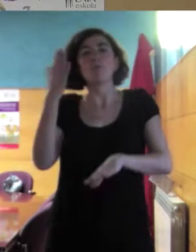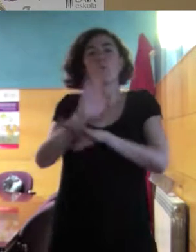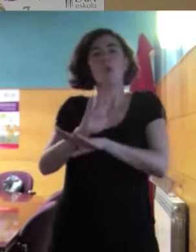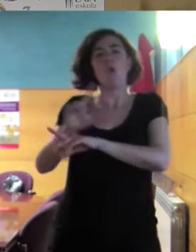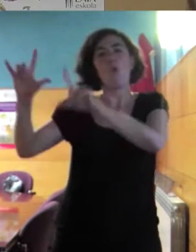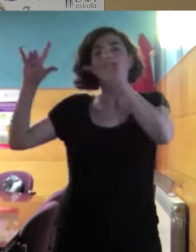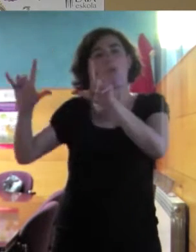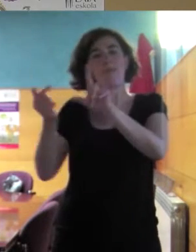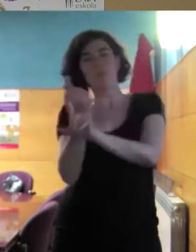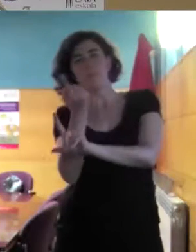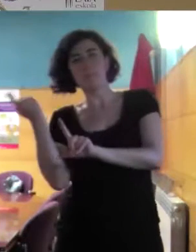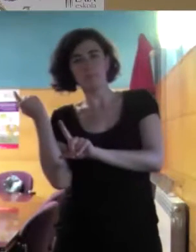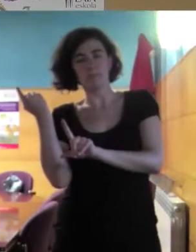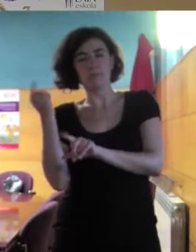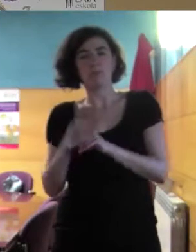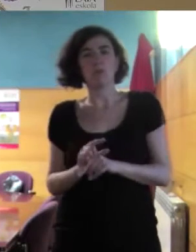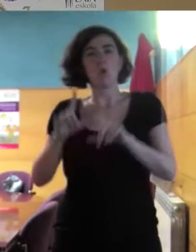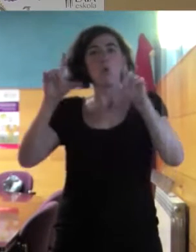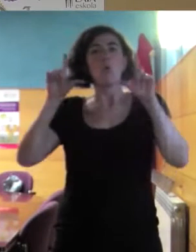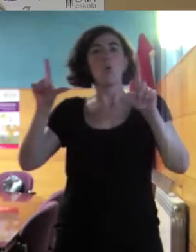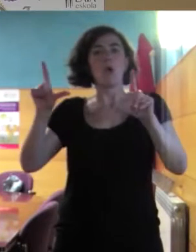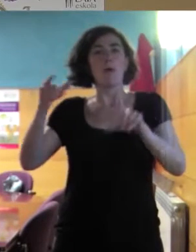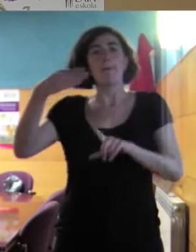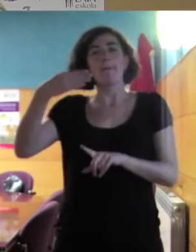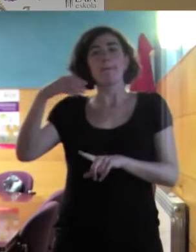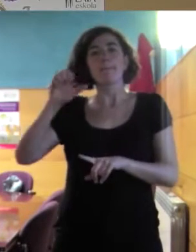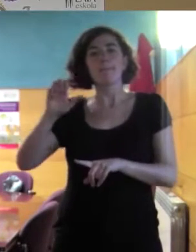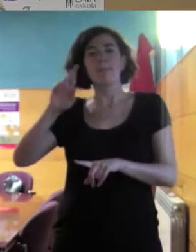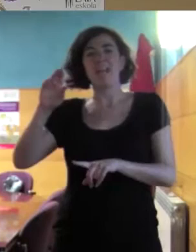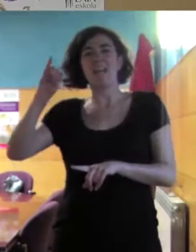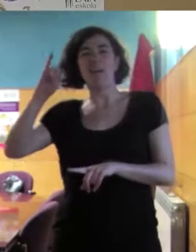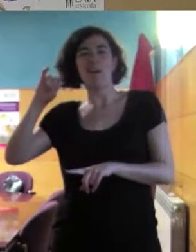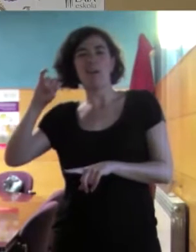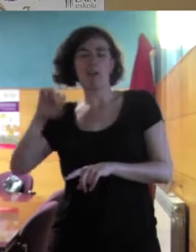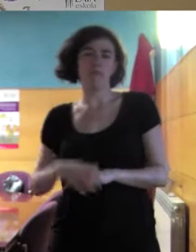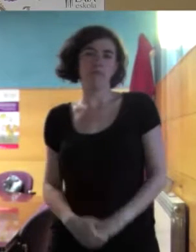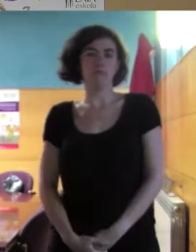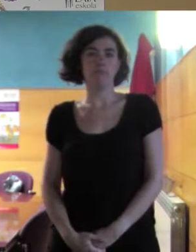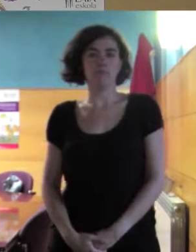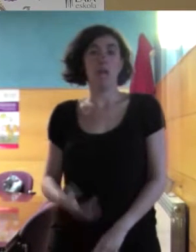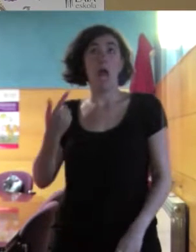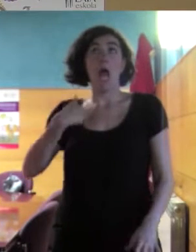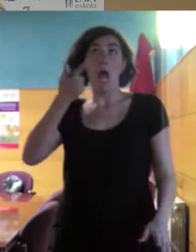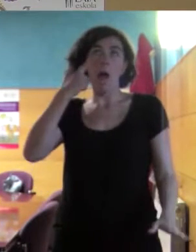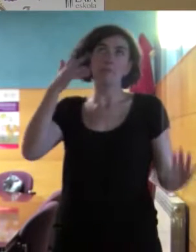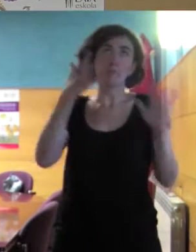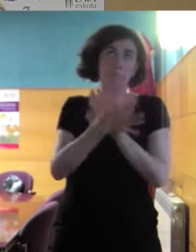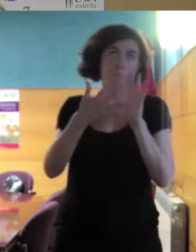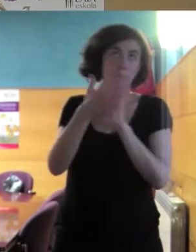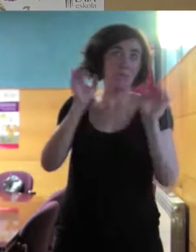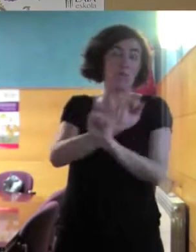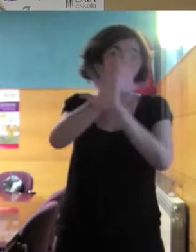que es el cuadro clásico de Berry, y que dice esto, a ver si lo explico y se entiende bien,